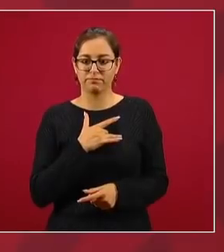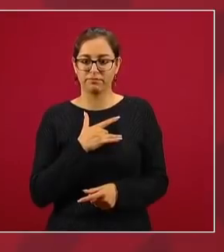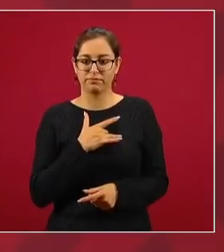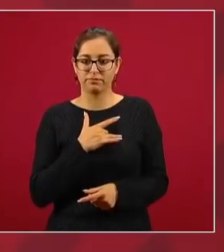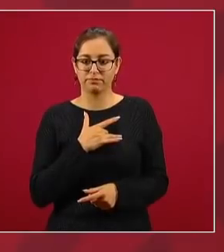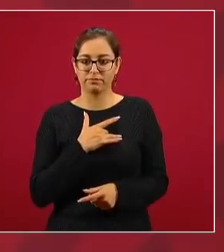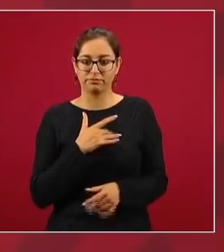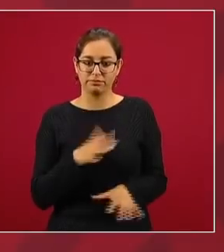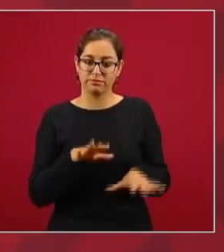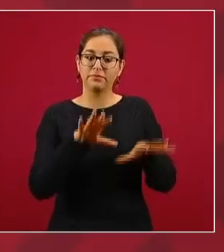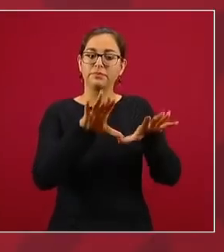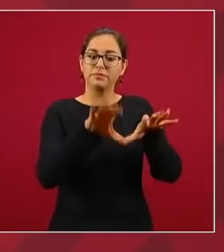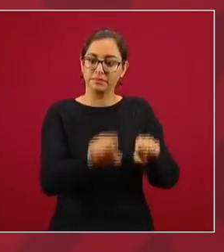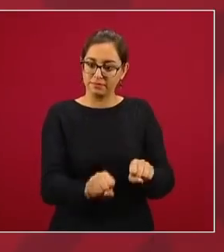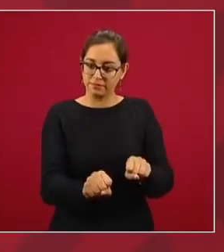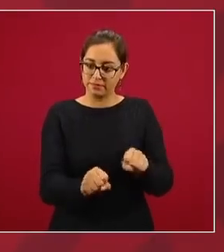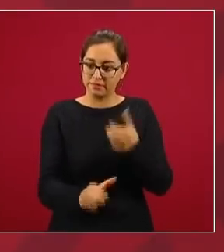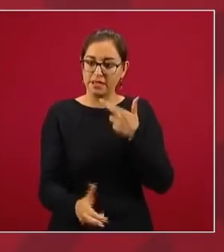delicias.